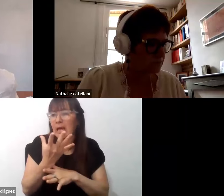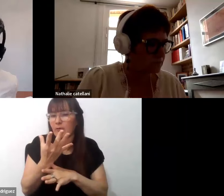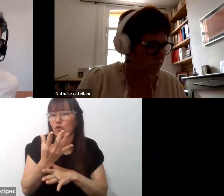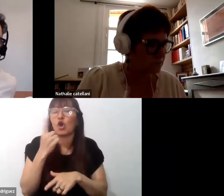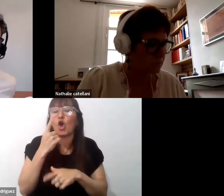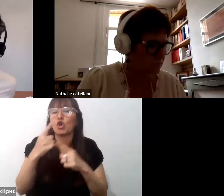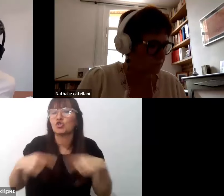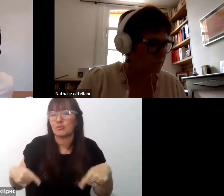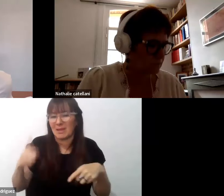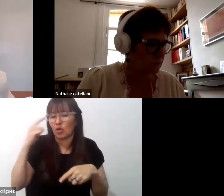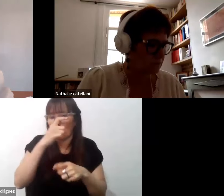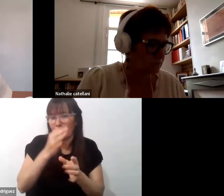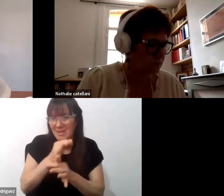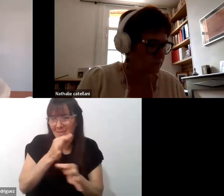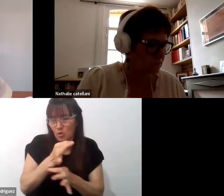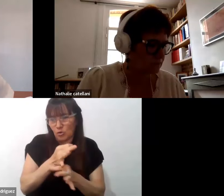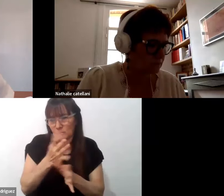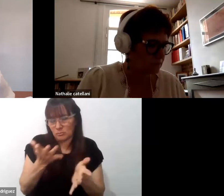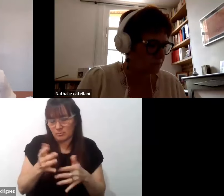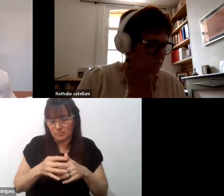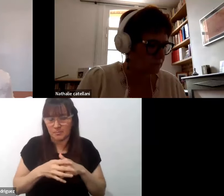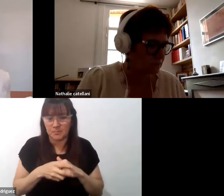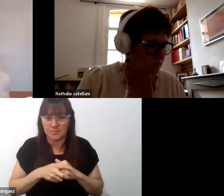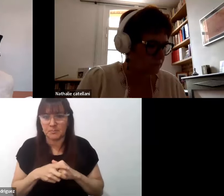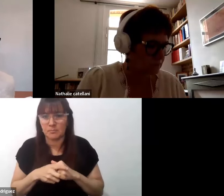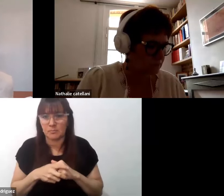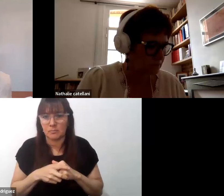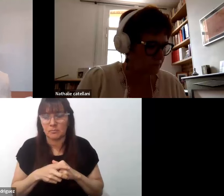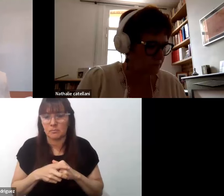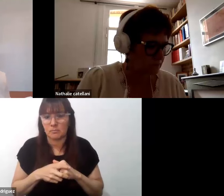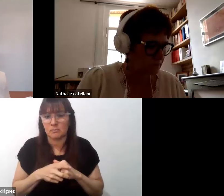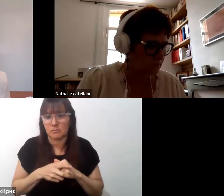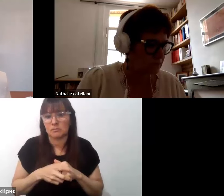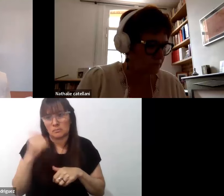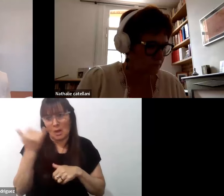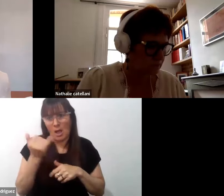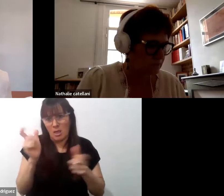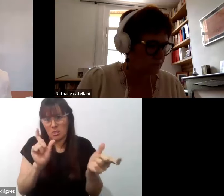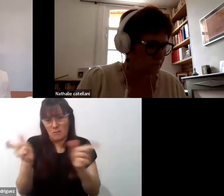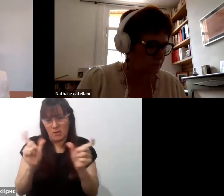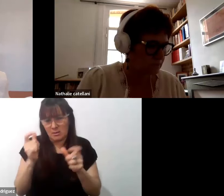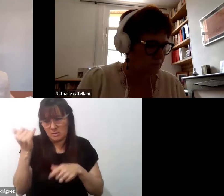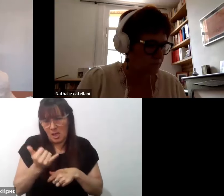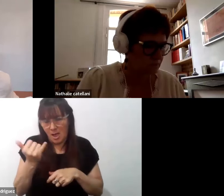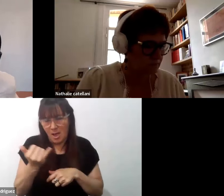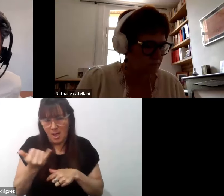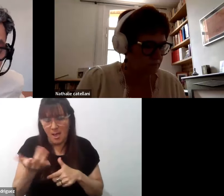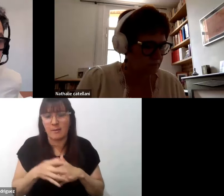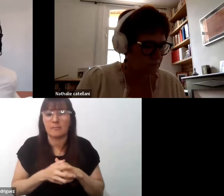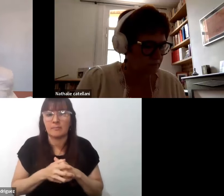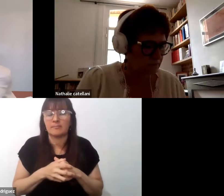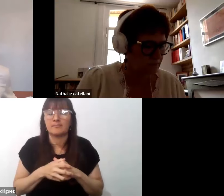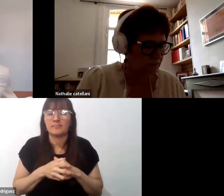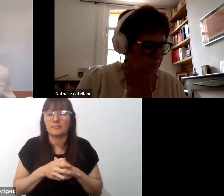o de conocimientos educativos. Hay una clara distinción entre estos dos elementos, pero bueno, en principio,